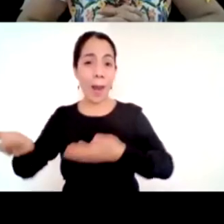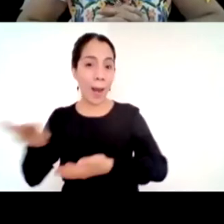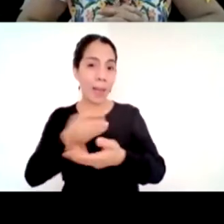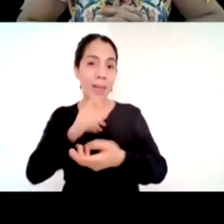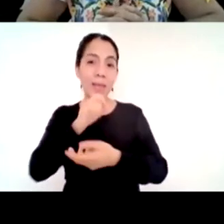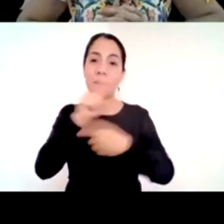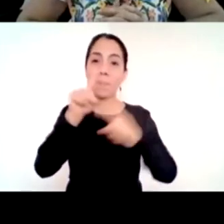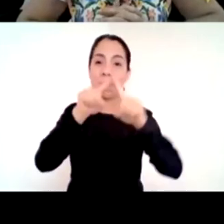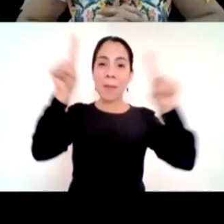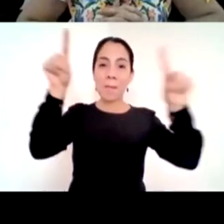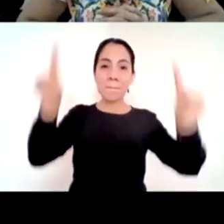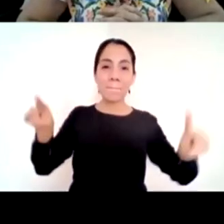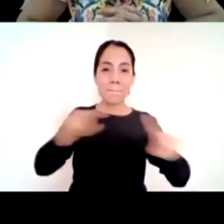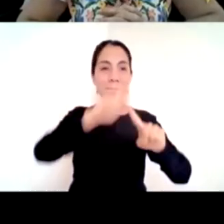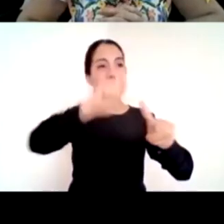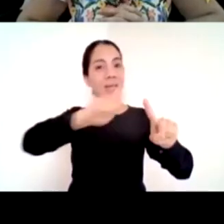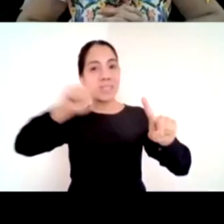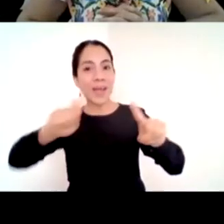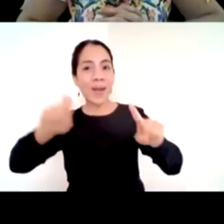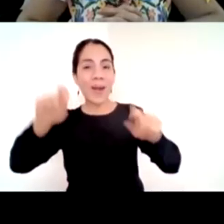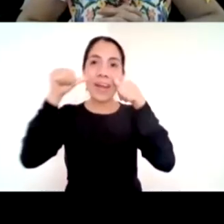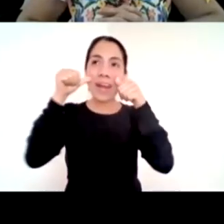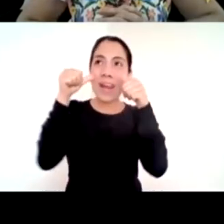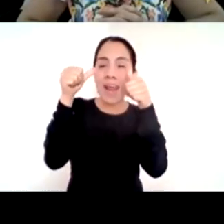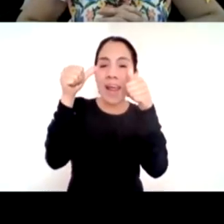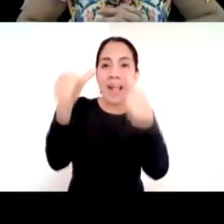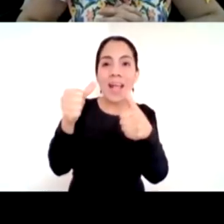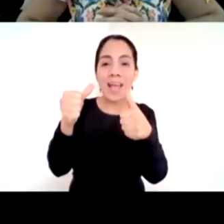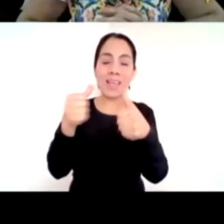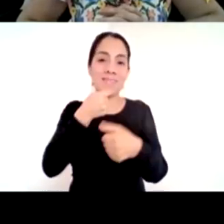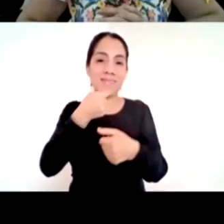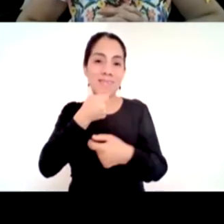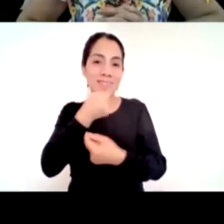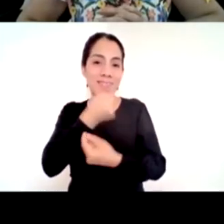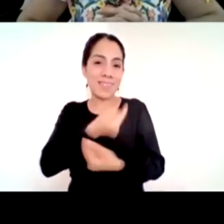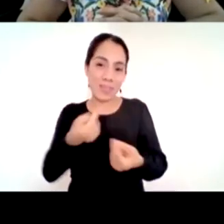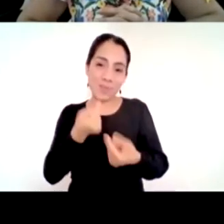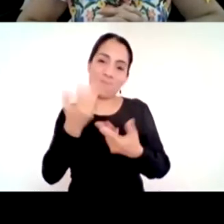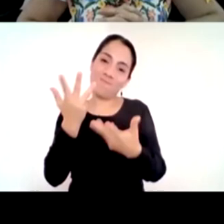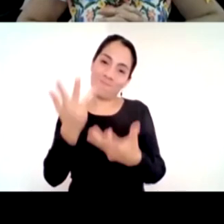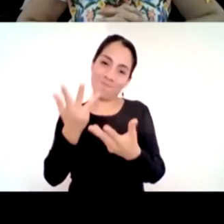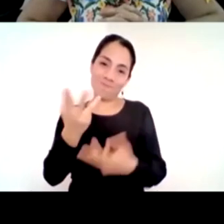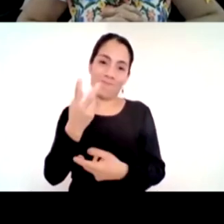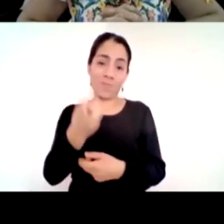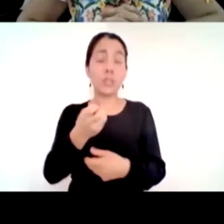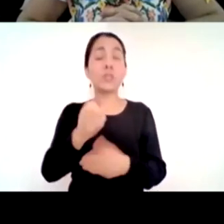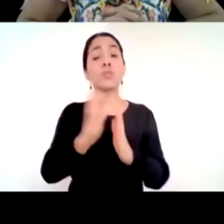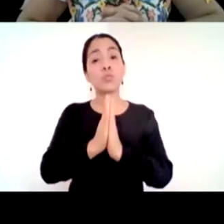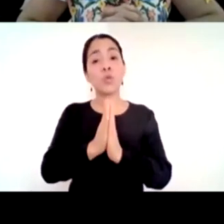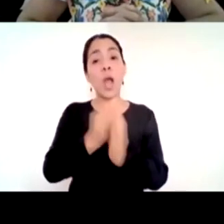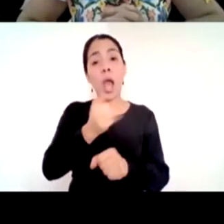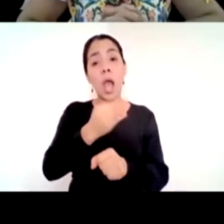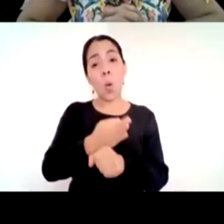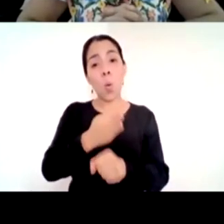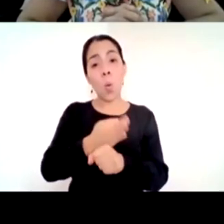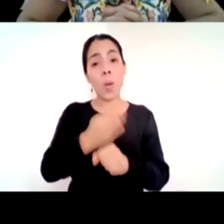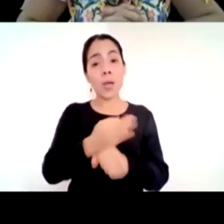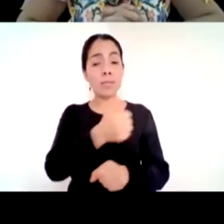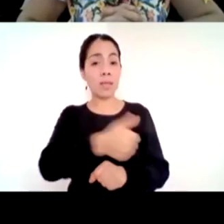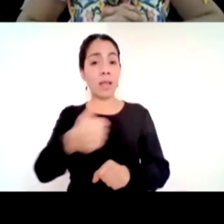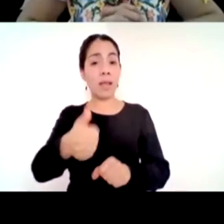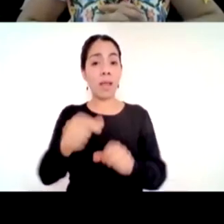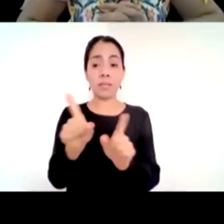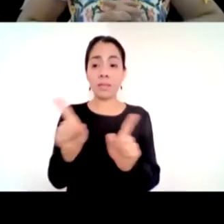y compartir con los padres de familia entonces si cada uno de ustedes me puede ayudar a cerrar con alguna conclusión con un mensaje